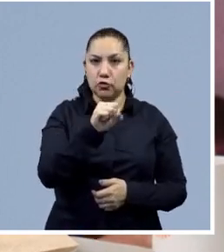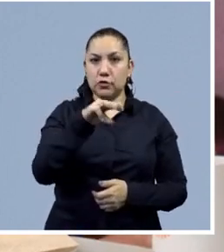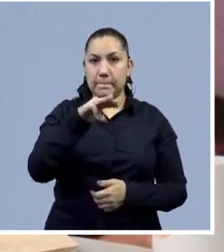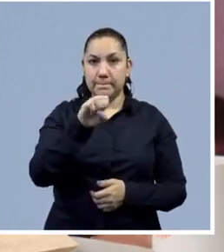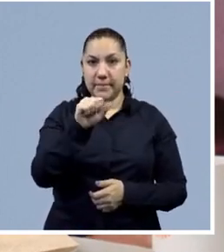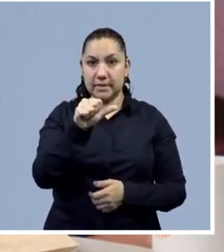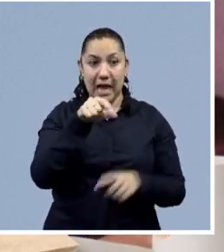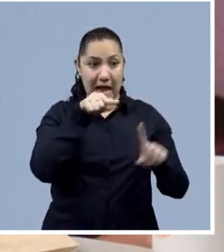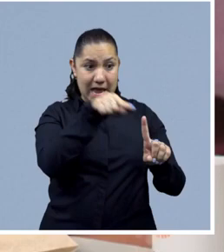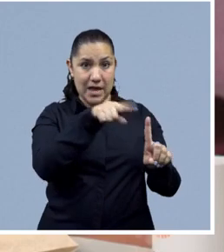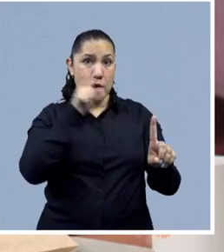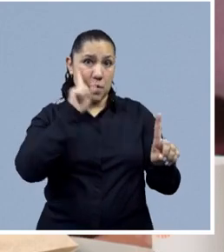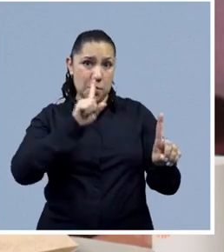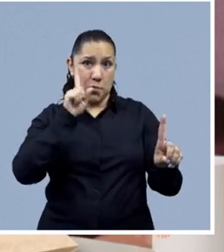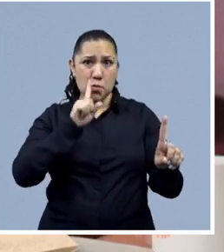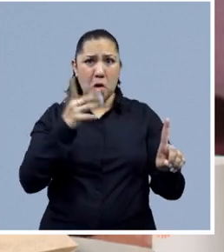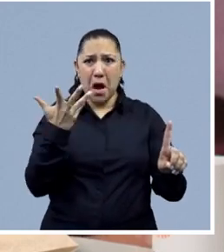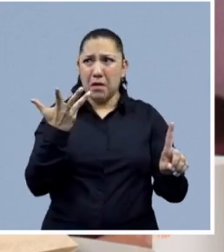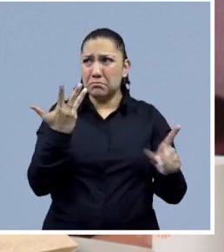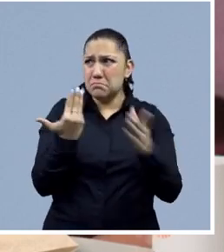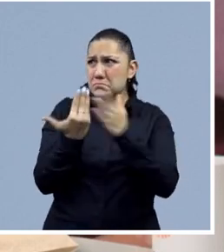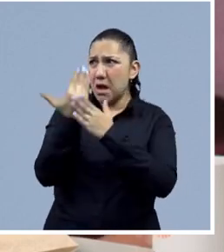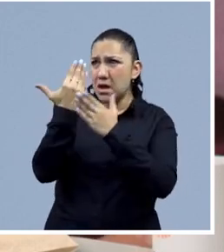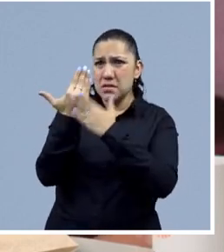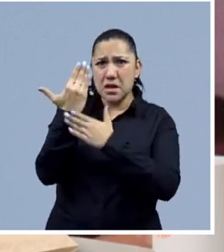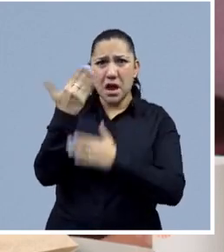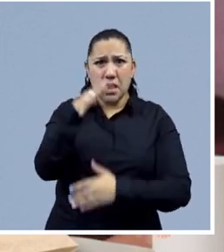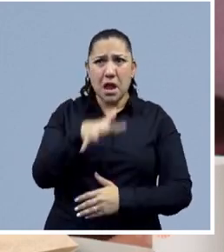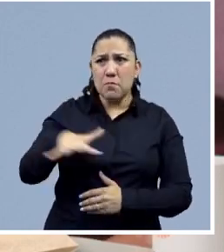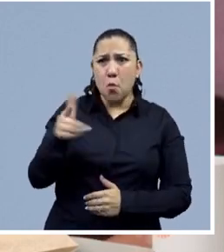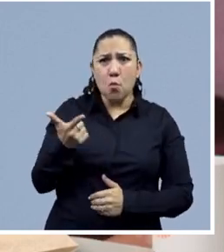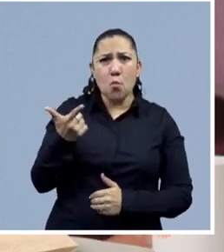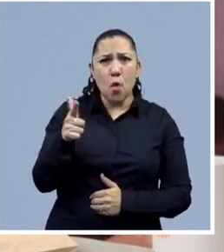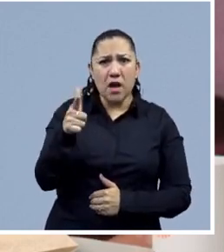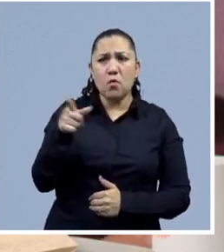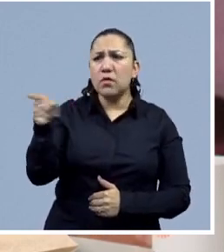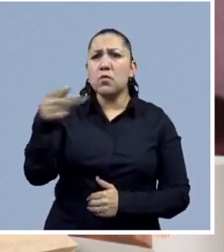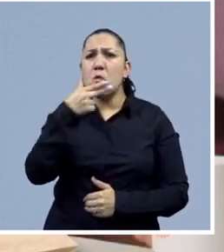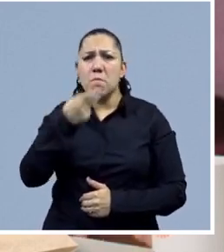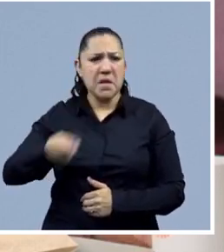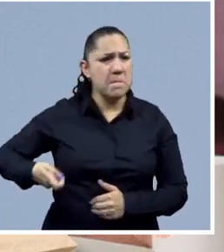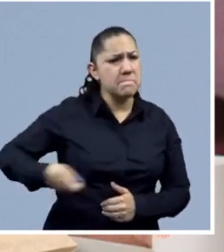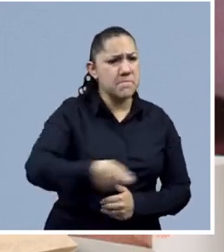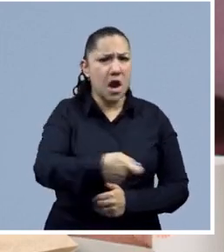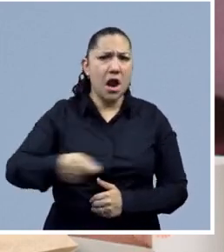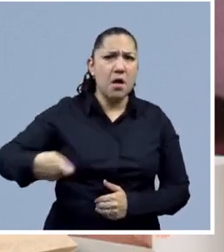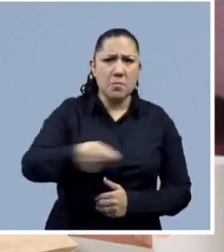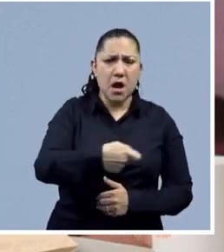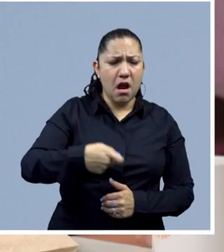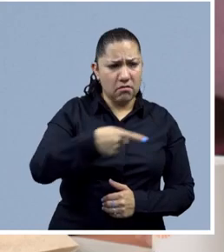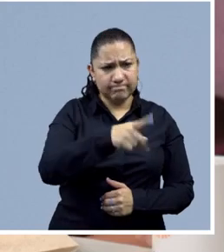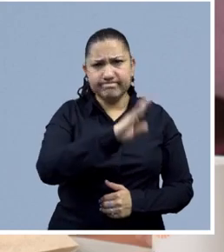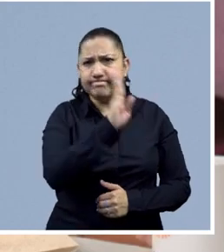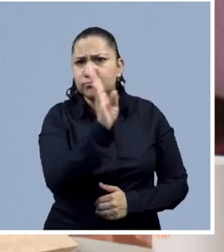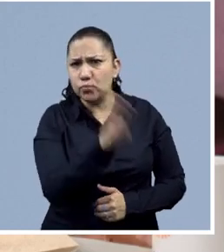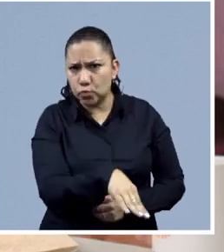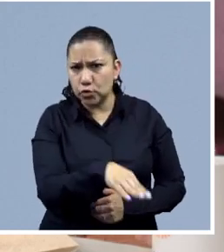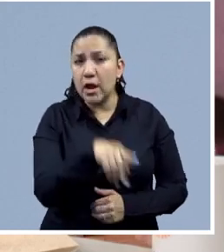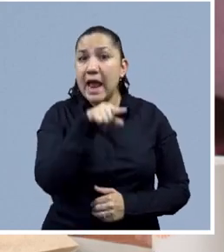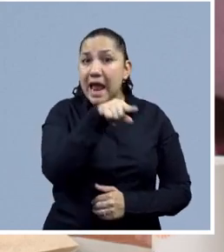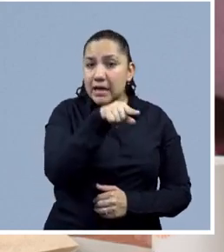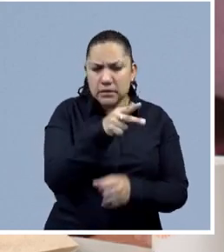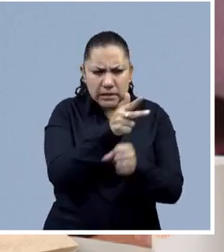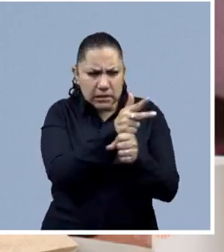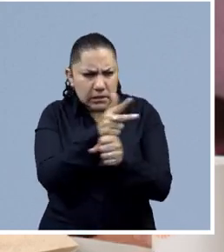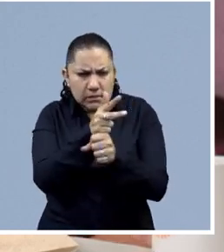una mujer que fue asesinada a apuñaladas en plena luz del día en las calles de Guanajuato. El video de lo ocurrido fue difundido a través de redes